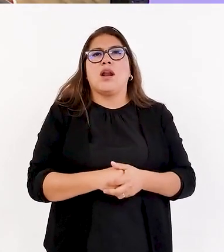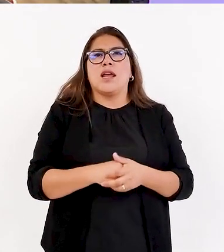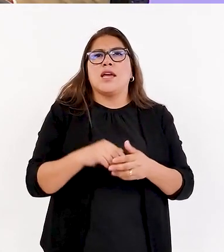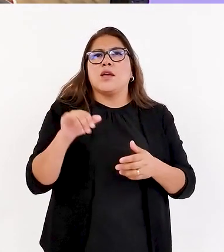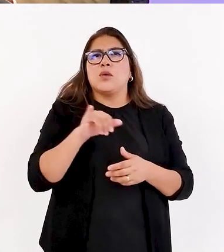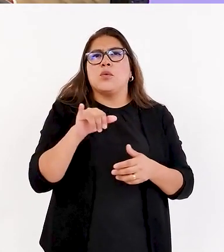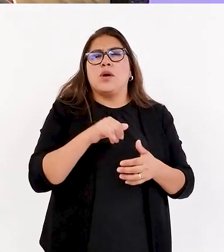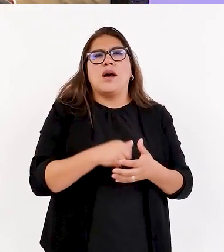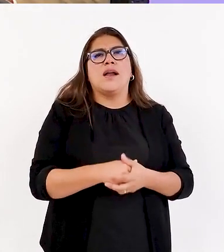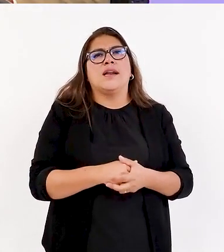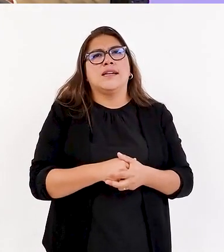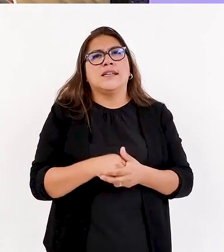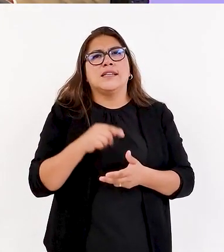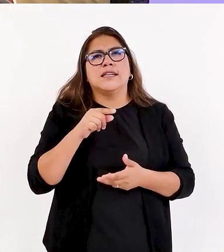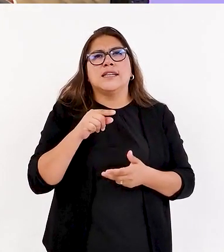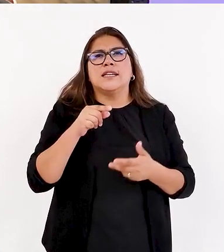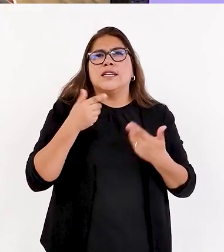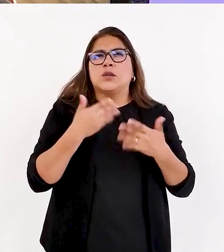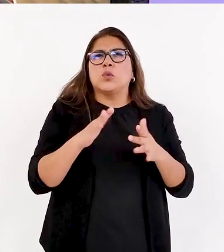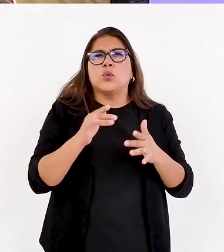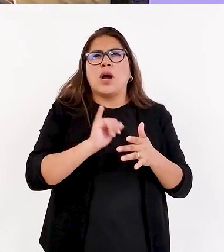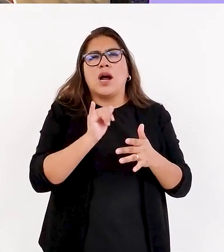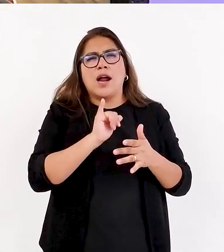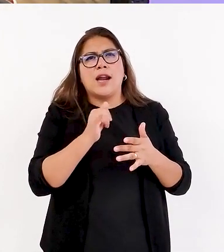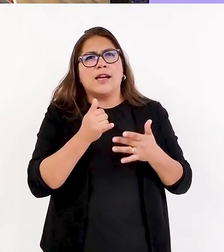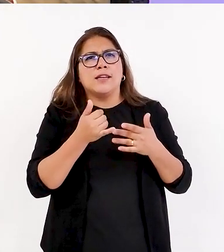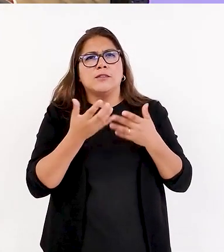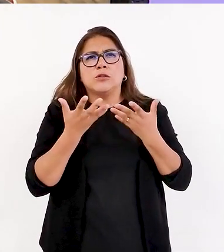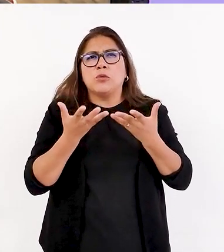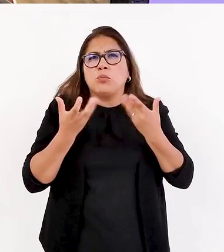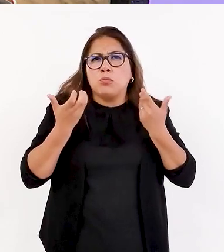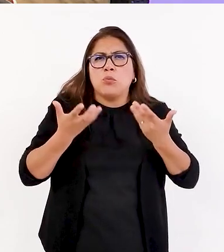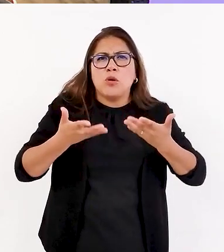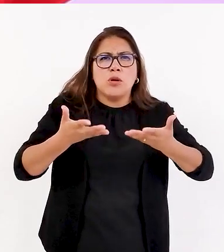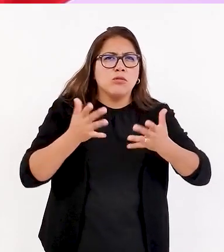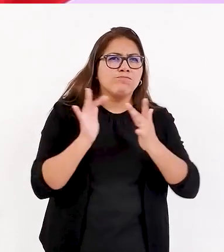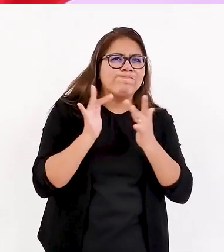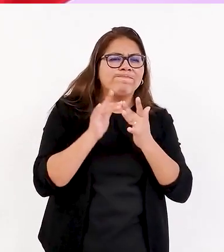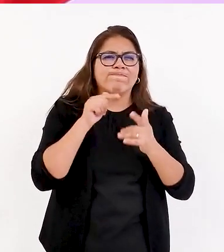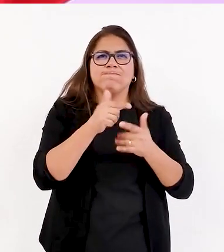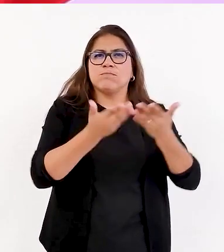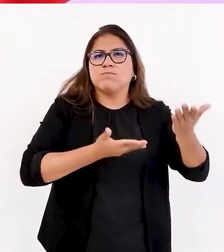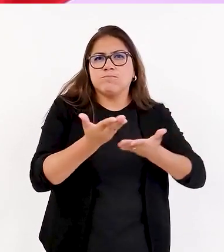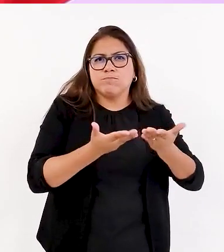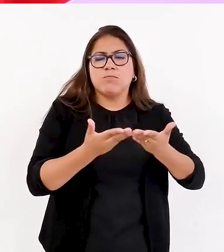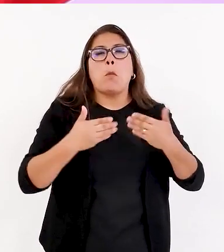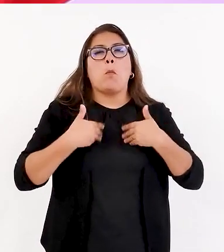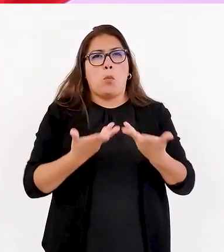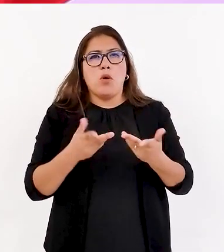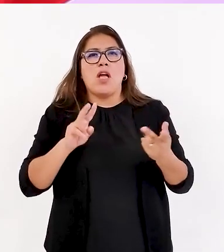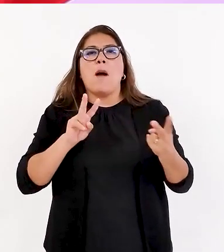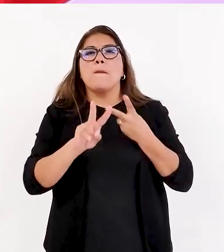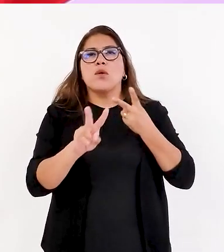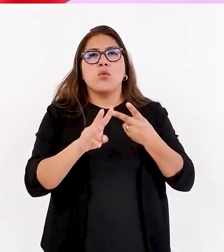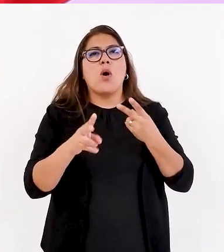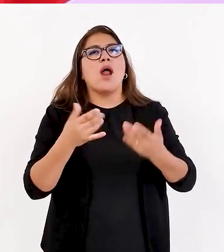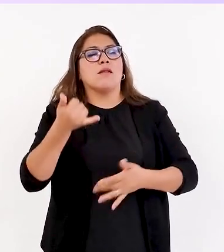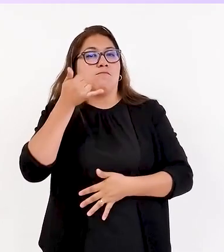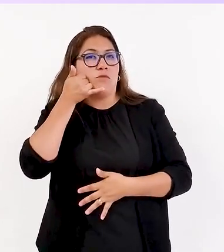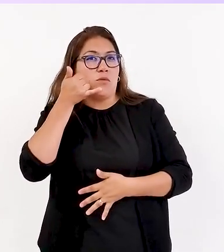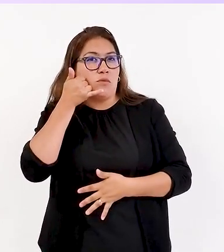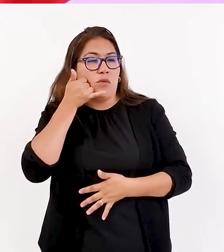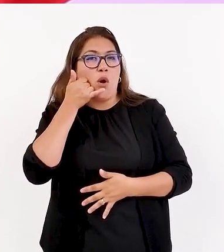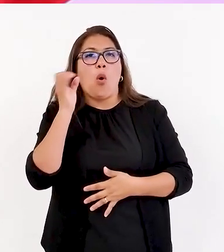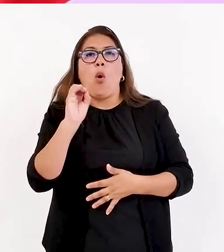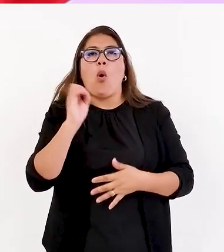híbrida, como dicen los especialistas. Entonces, uno puede contactar con la red, ¿no? De manera virtual, ya sea por teléfono,